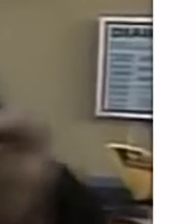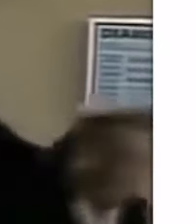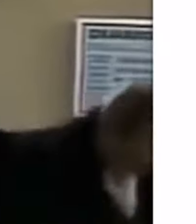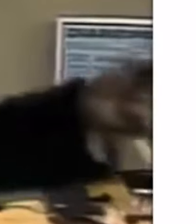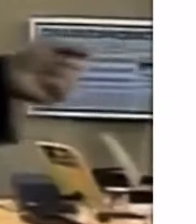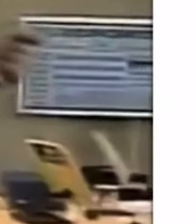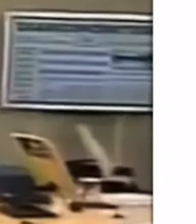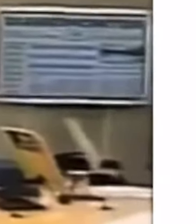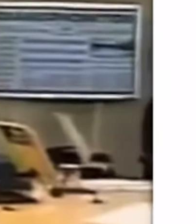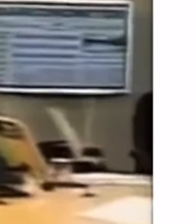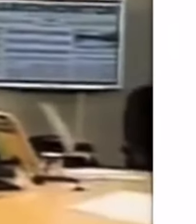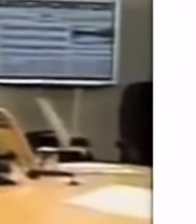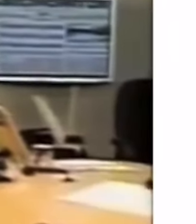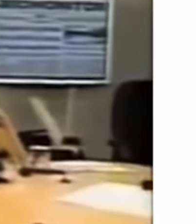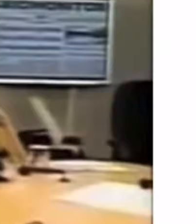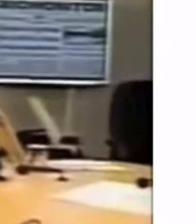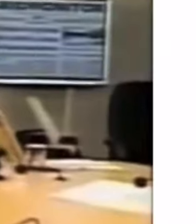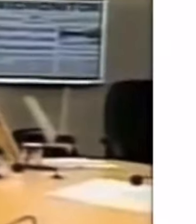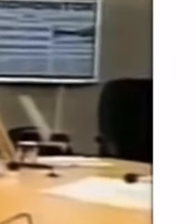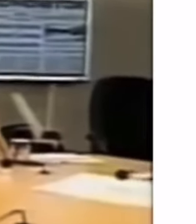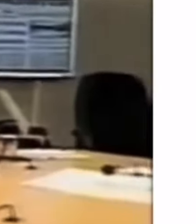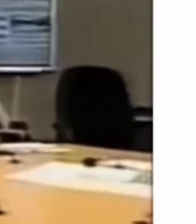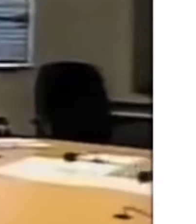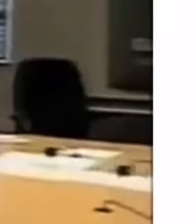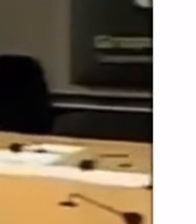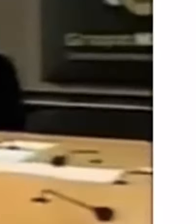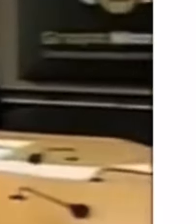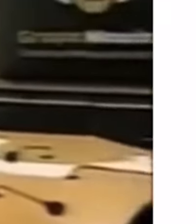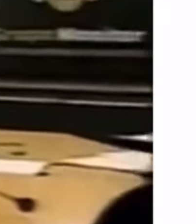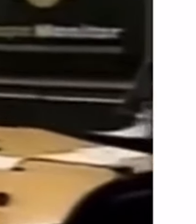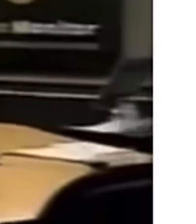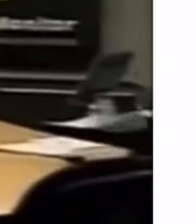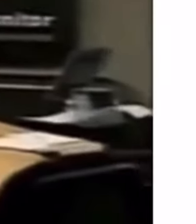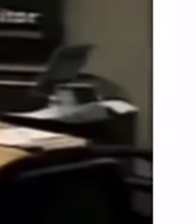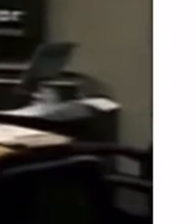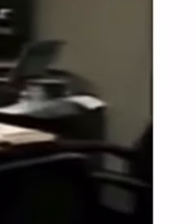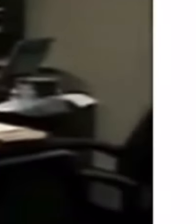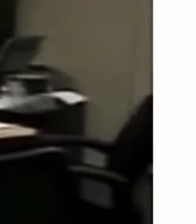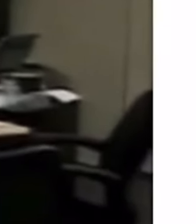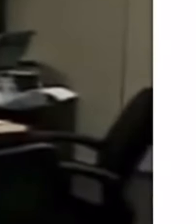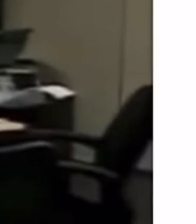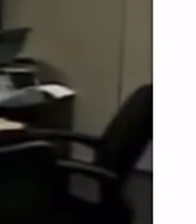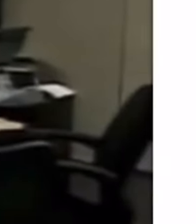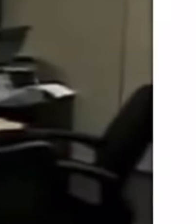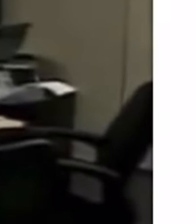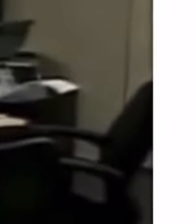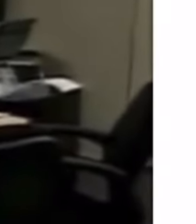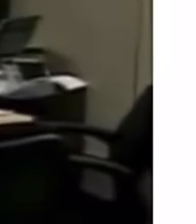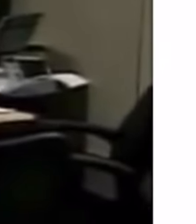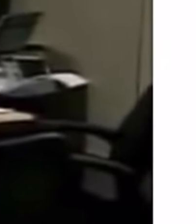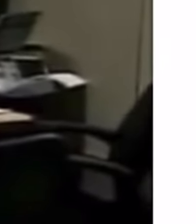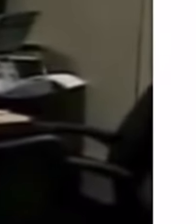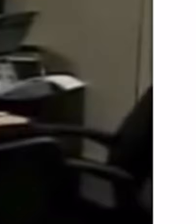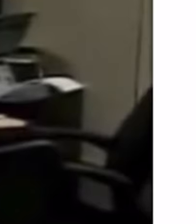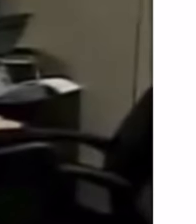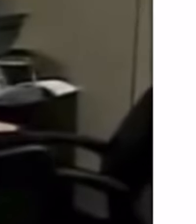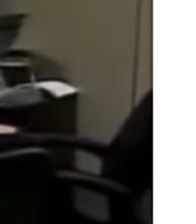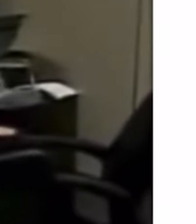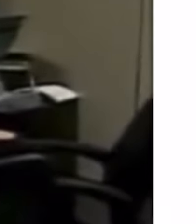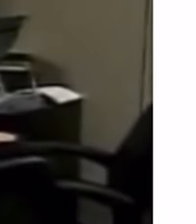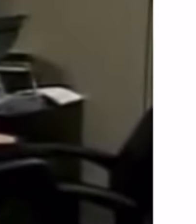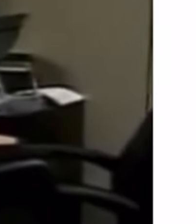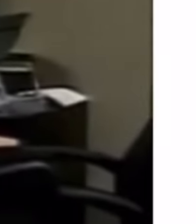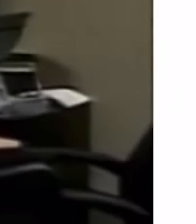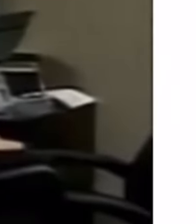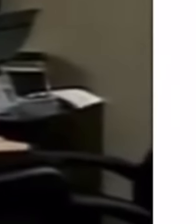Posiblemente el hecho de que nuestro logotipo diga Grupo Monitor comprometido con la verdad a lo